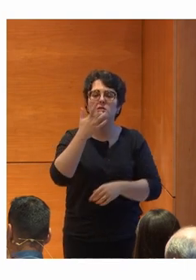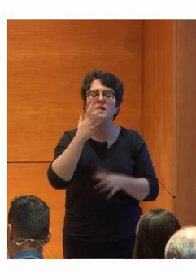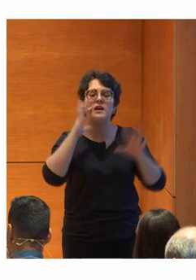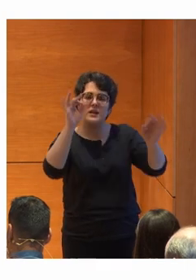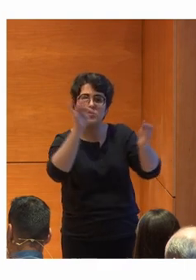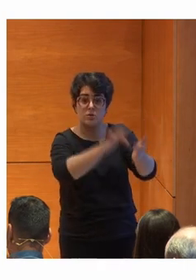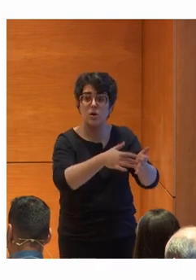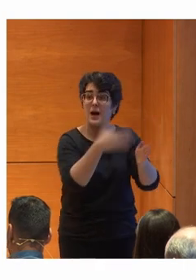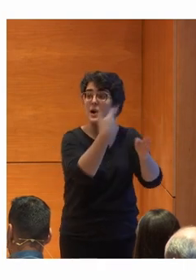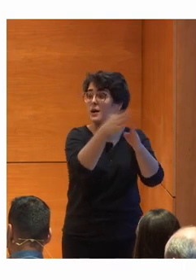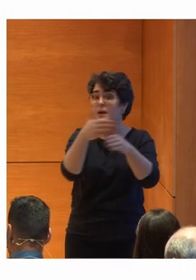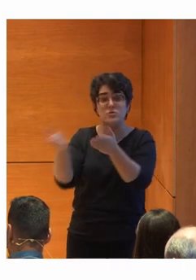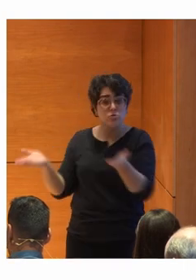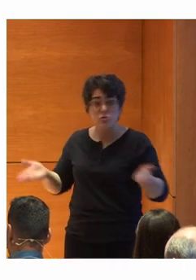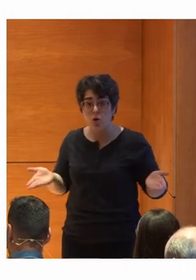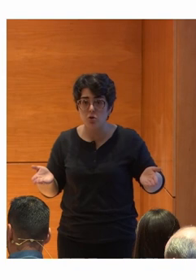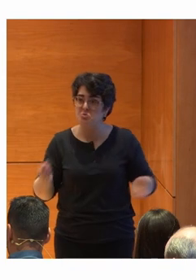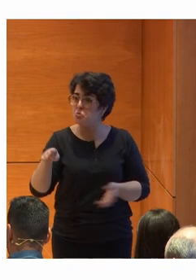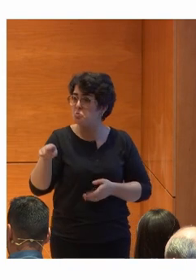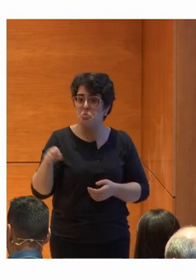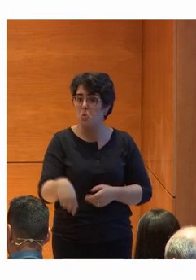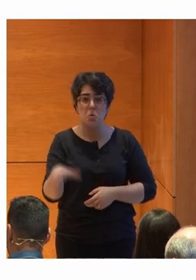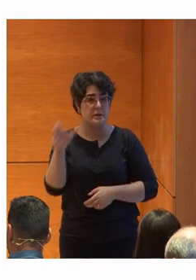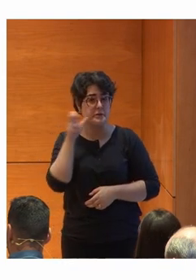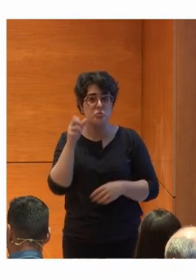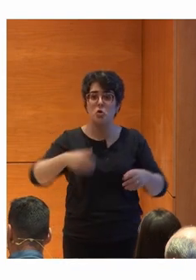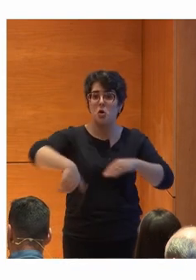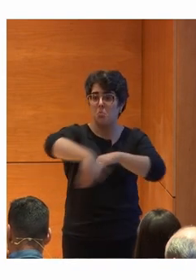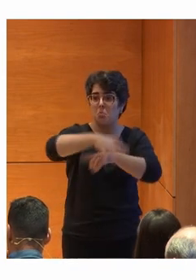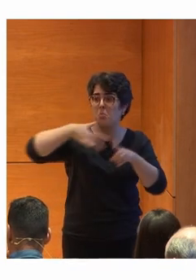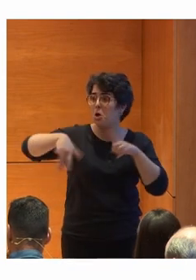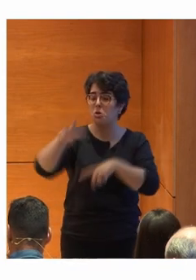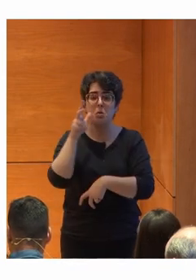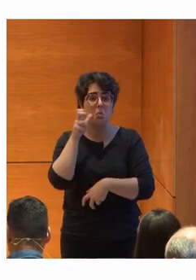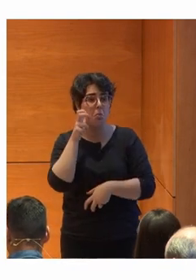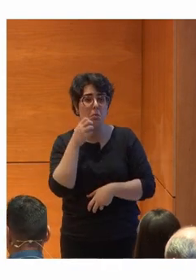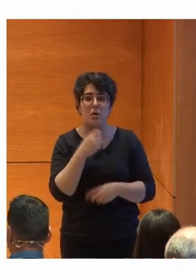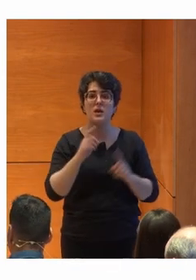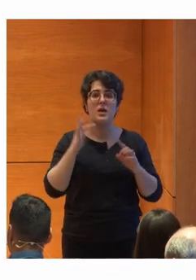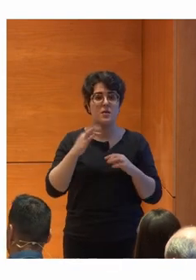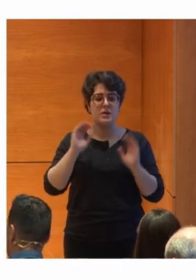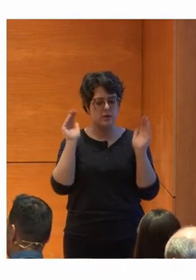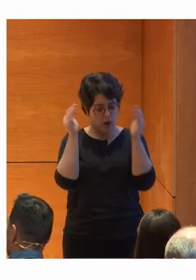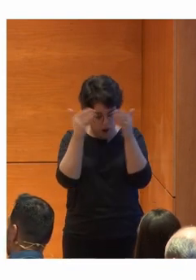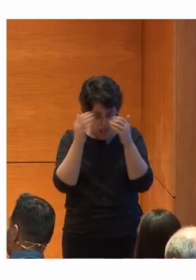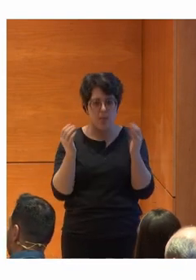de riesgo. El resto del tiempo tú vas a poder escuchar los sonidos de tu entorno y vas a estar menos aislado.